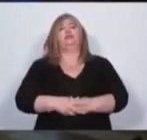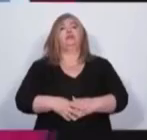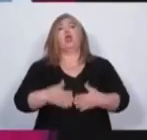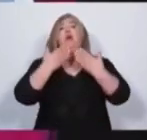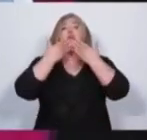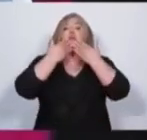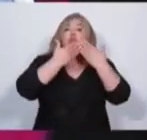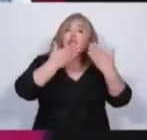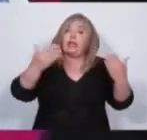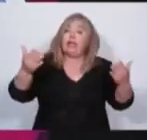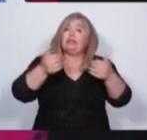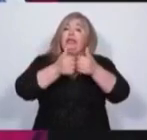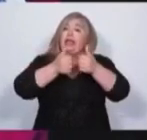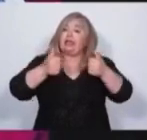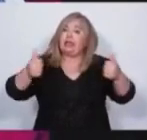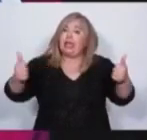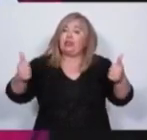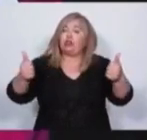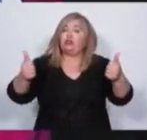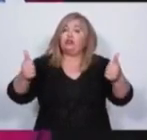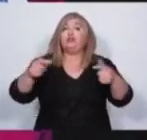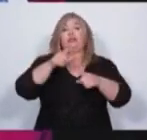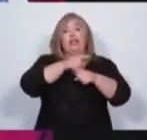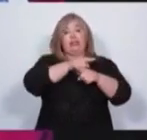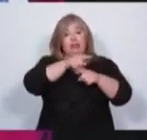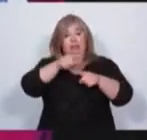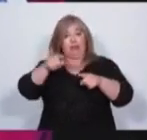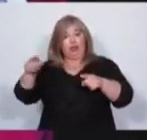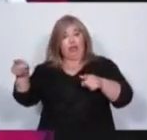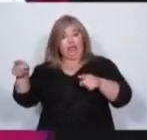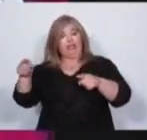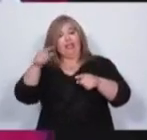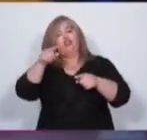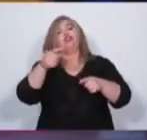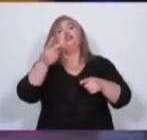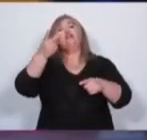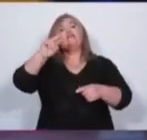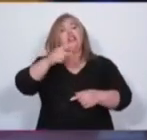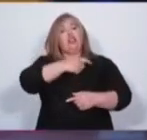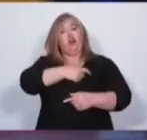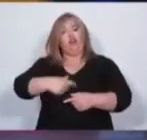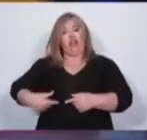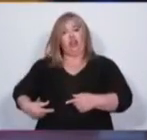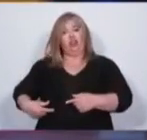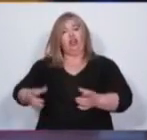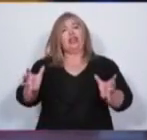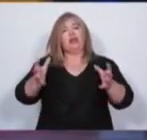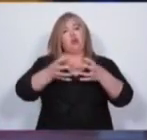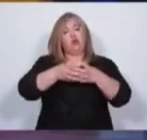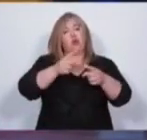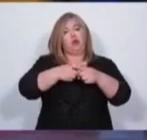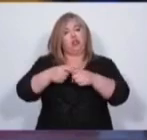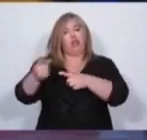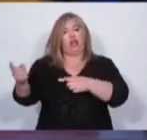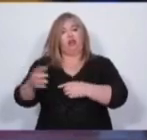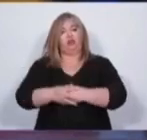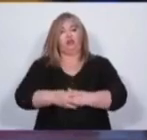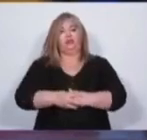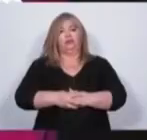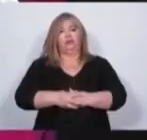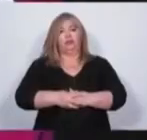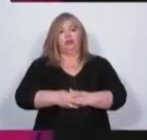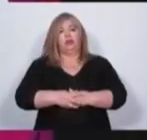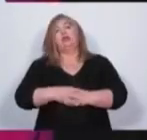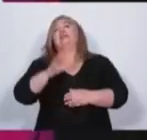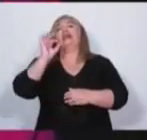que están pretendiendo ser vicegobernadores o vicegobernadoras de la provincia de Mendoza. Con la ausencia que ya señalamos por razón de fuerza